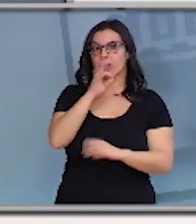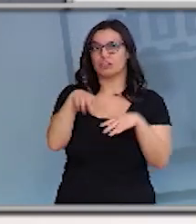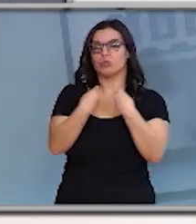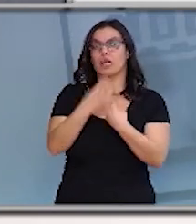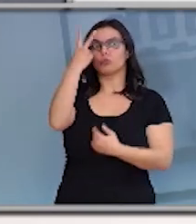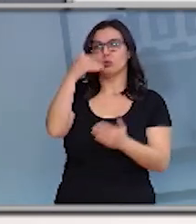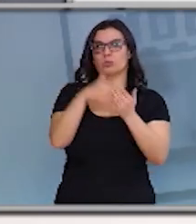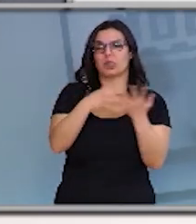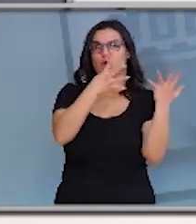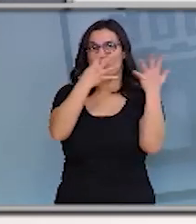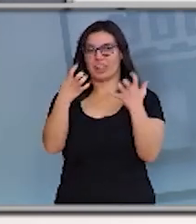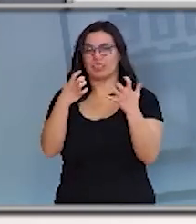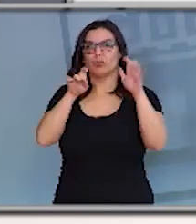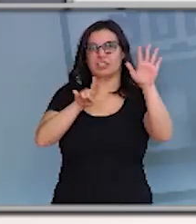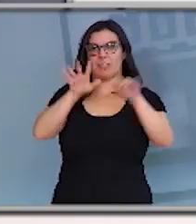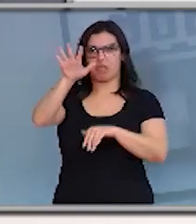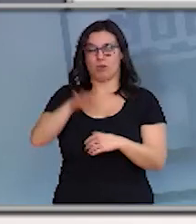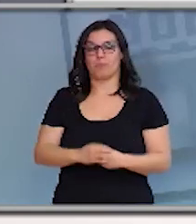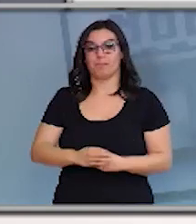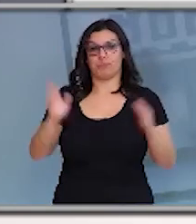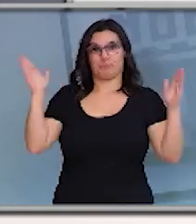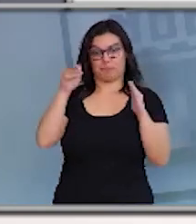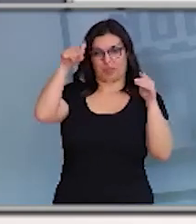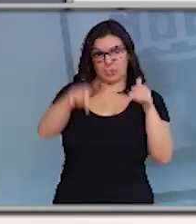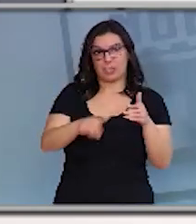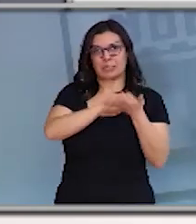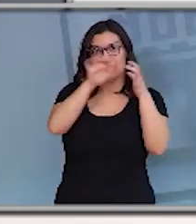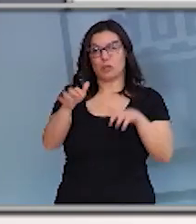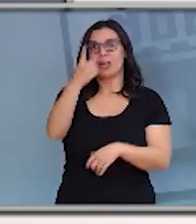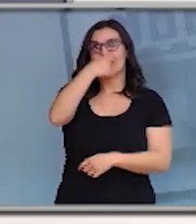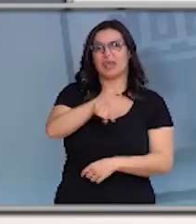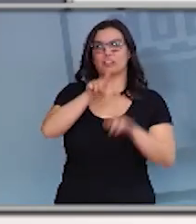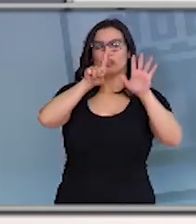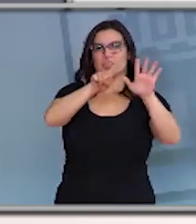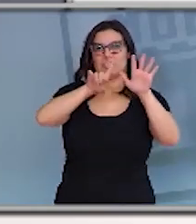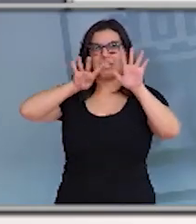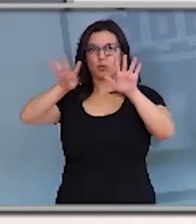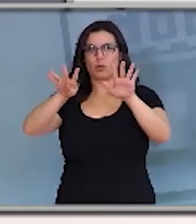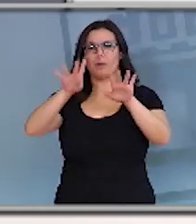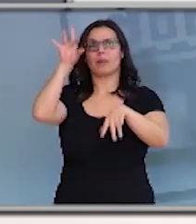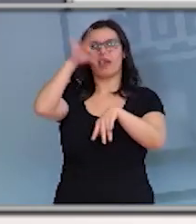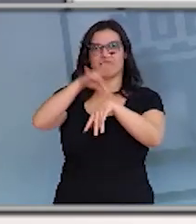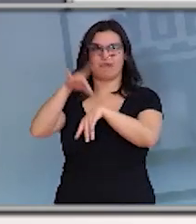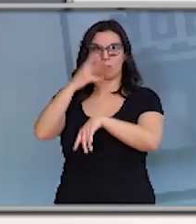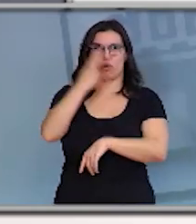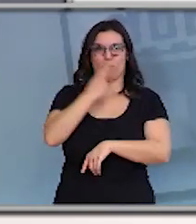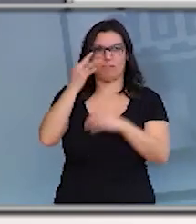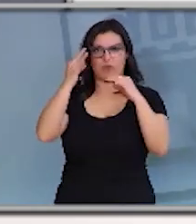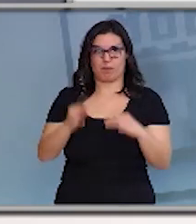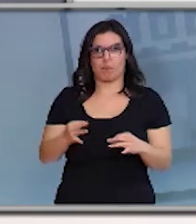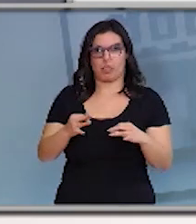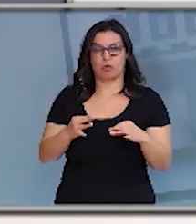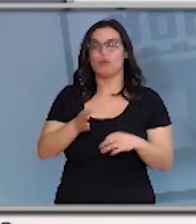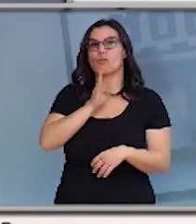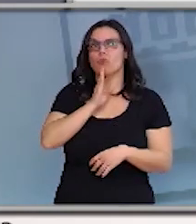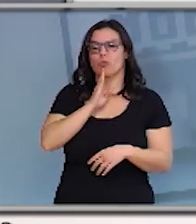.965. Castilla e León ten 169 casos confirmados. A distribución territorial é